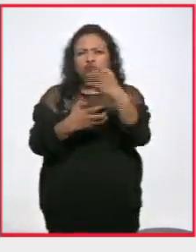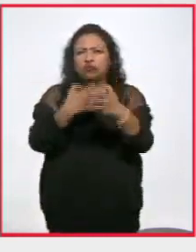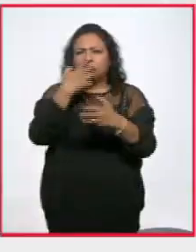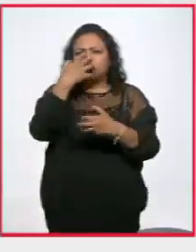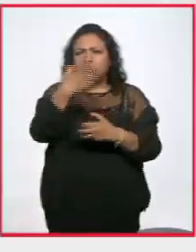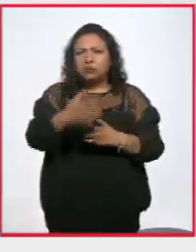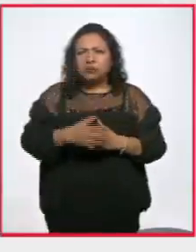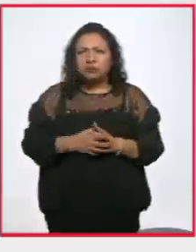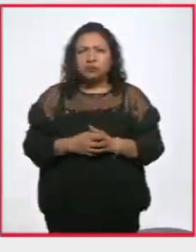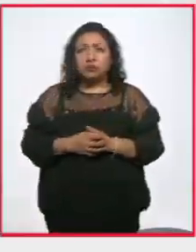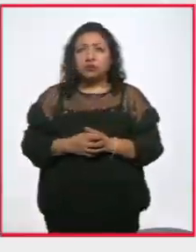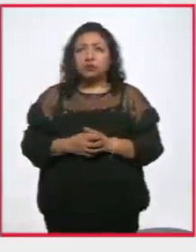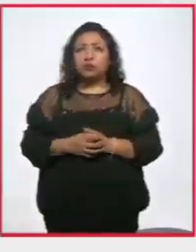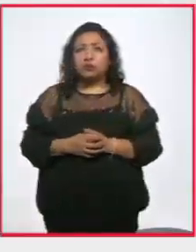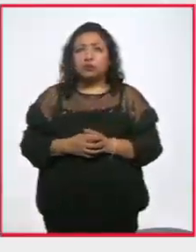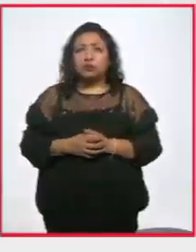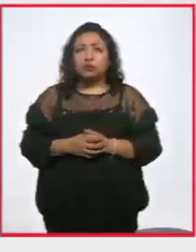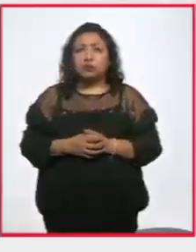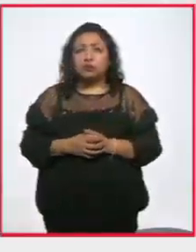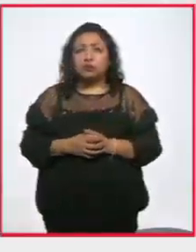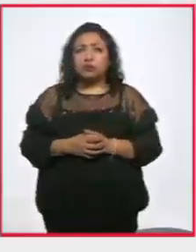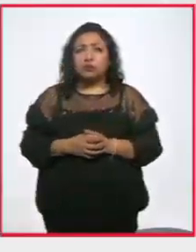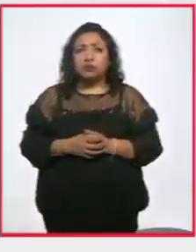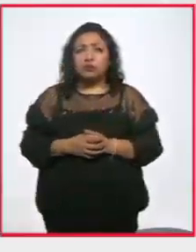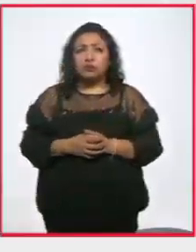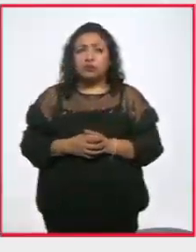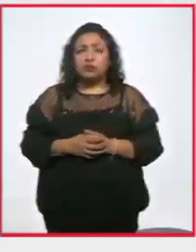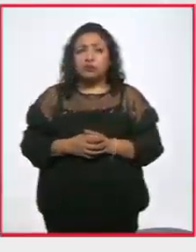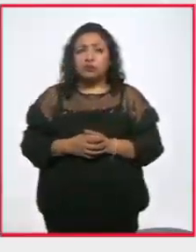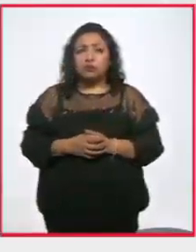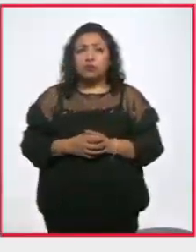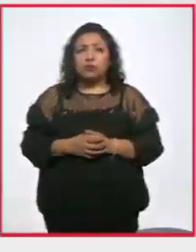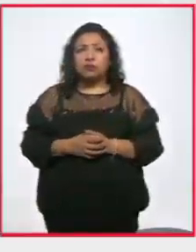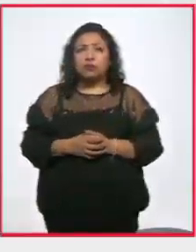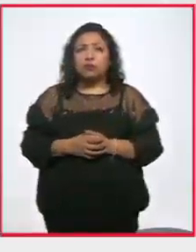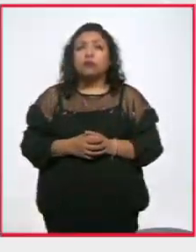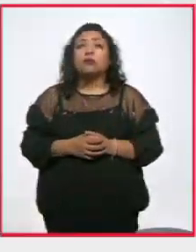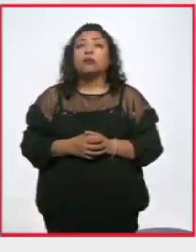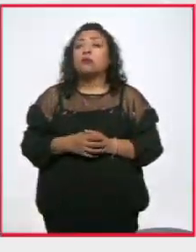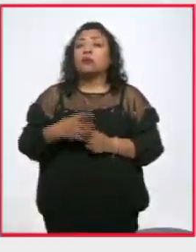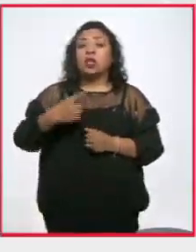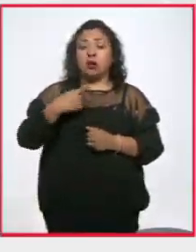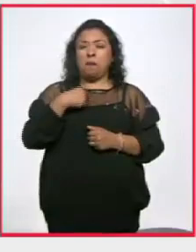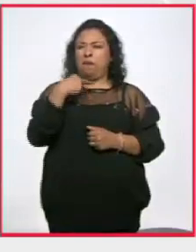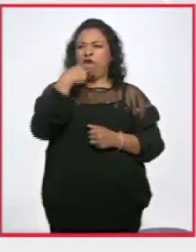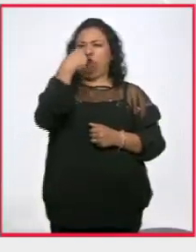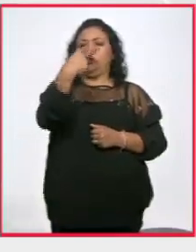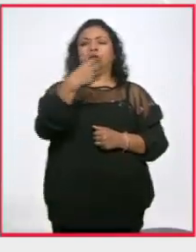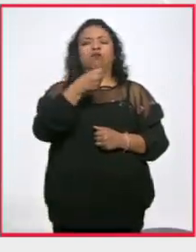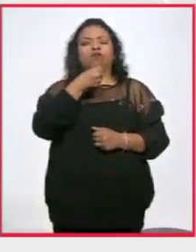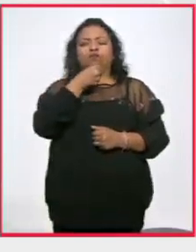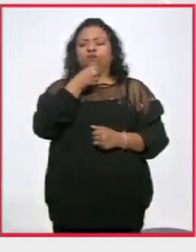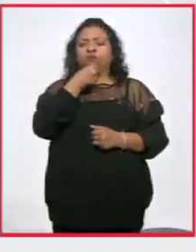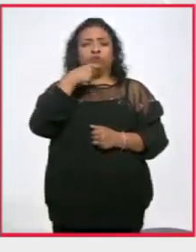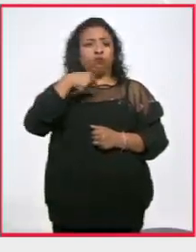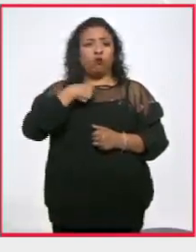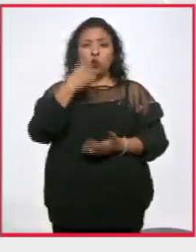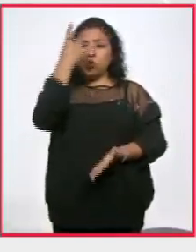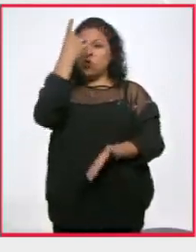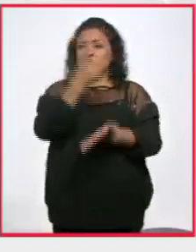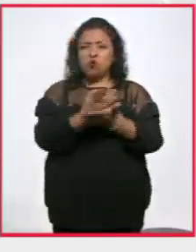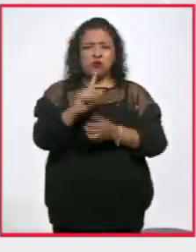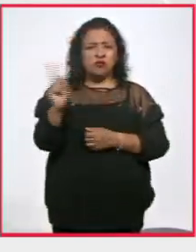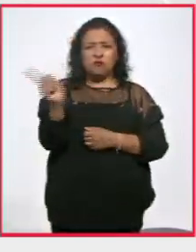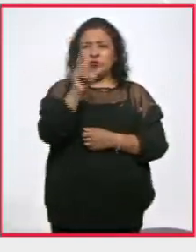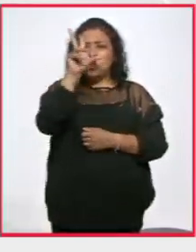¡No somos los únicos! Hay miles